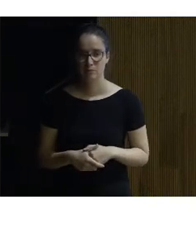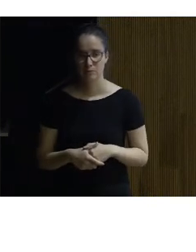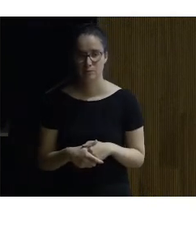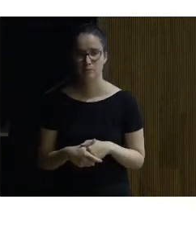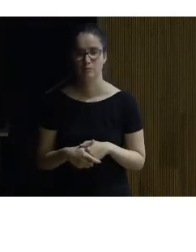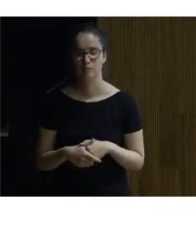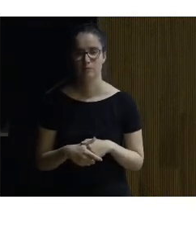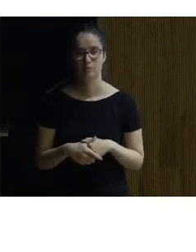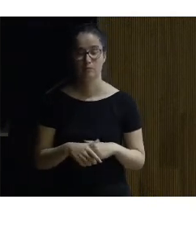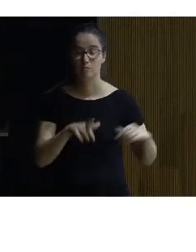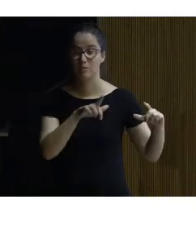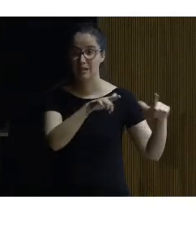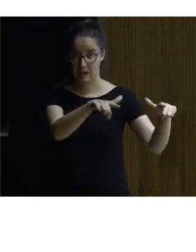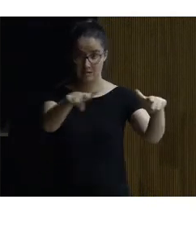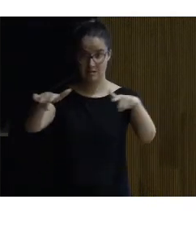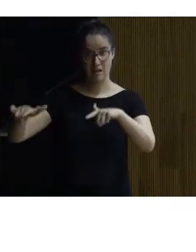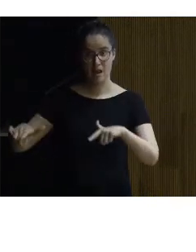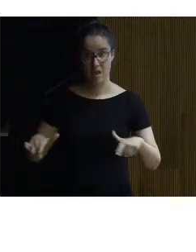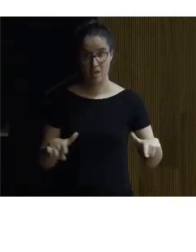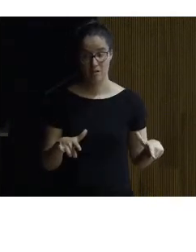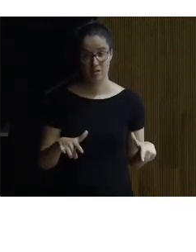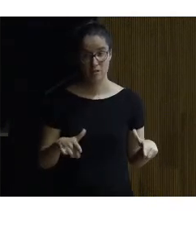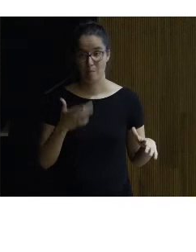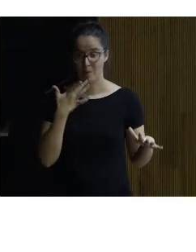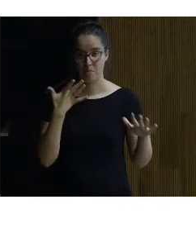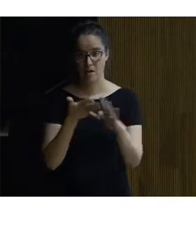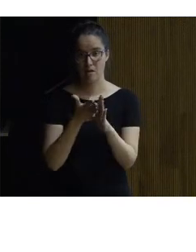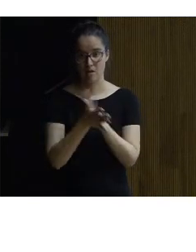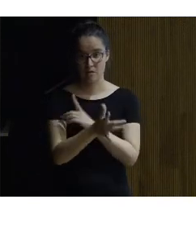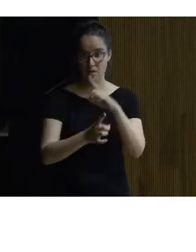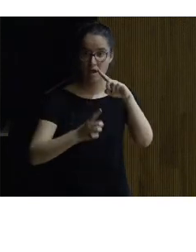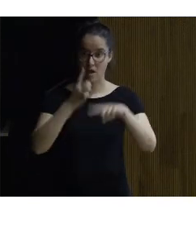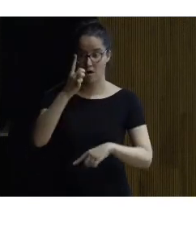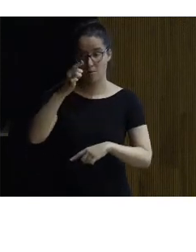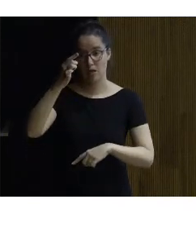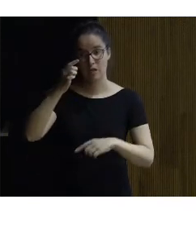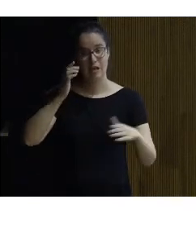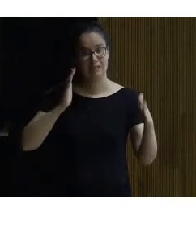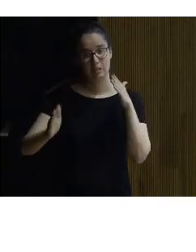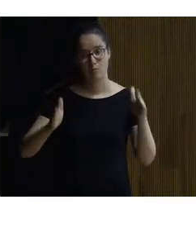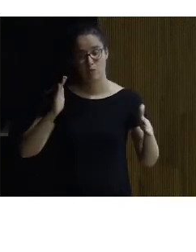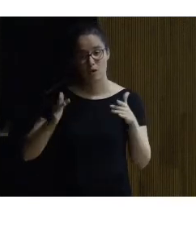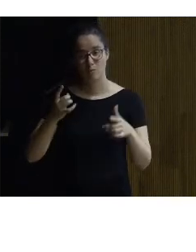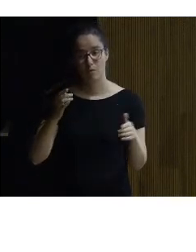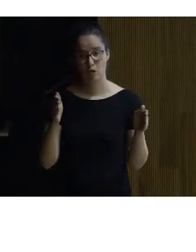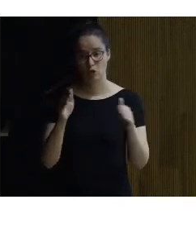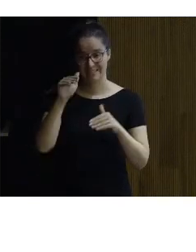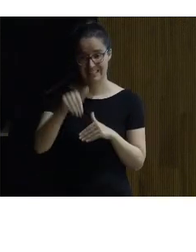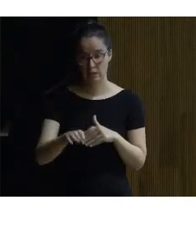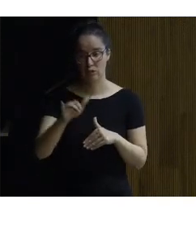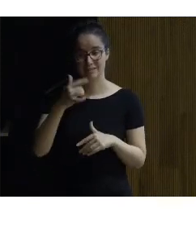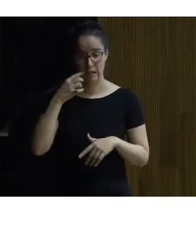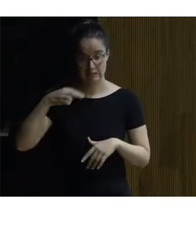estas son las salas la sala permanente arriba la sala temporal y vean los pequeños saltos esta